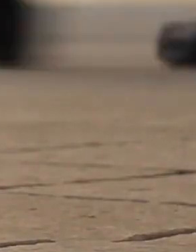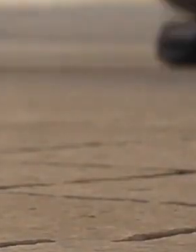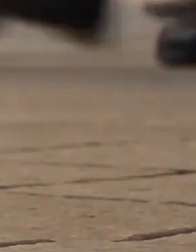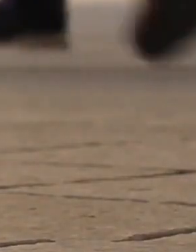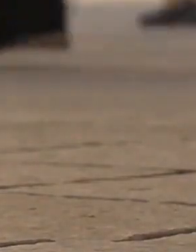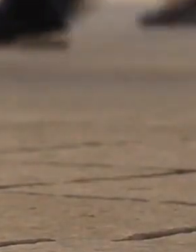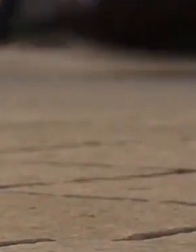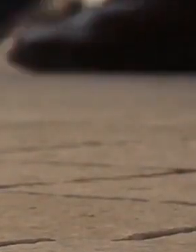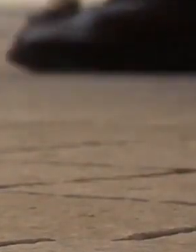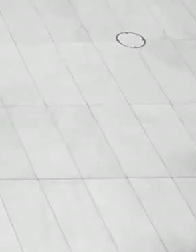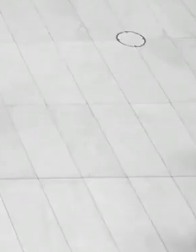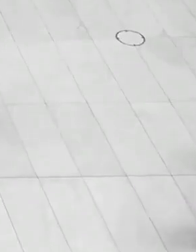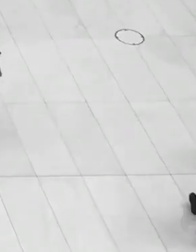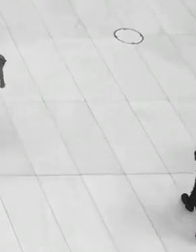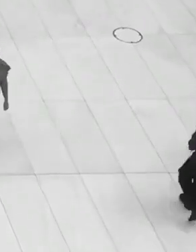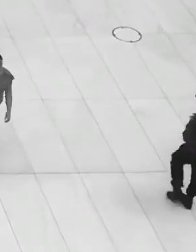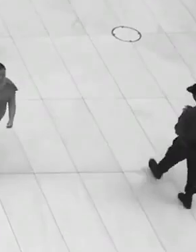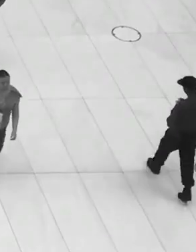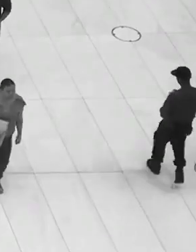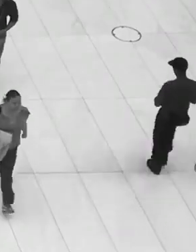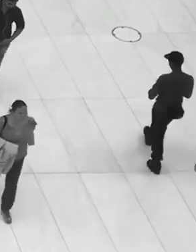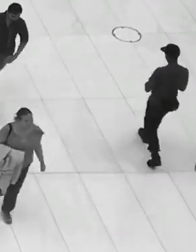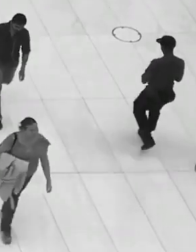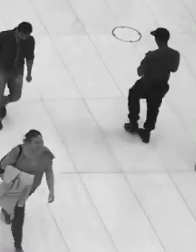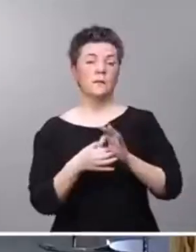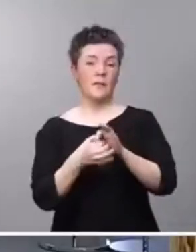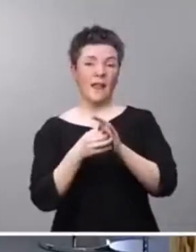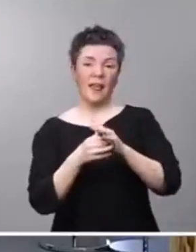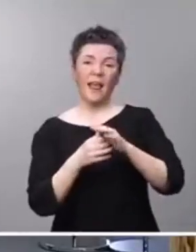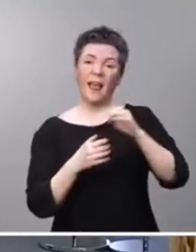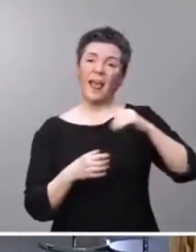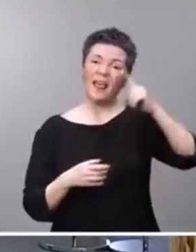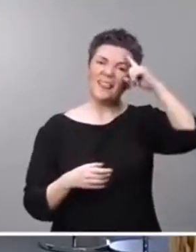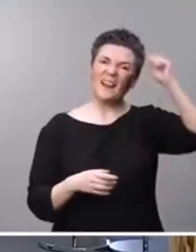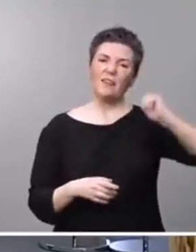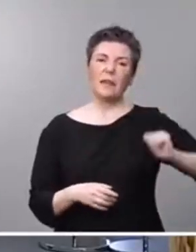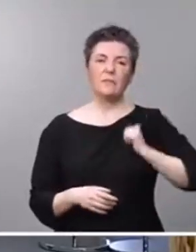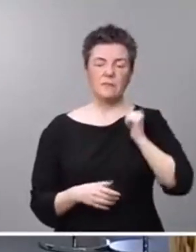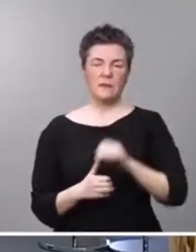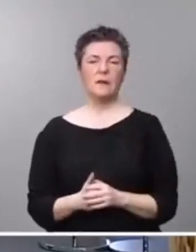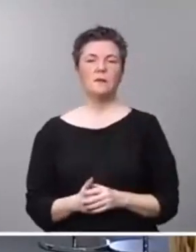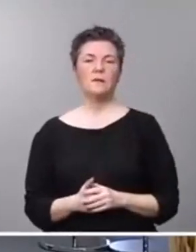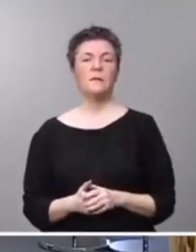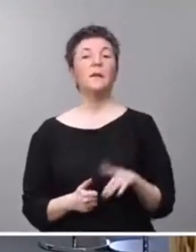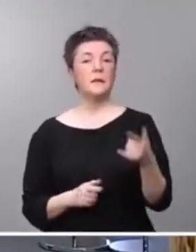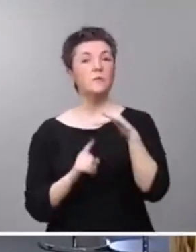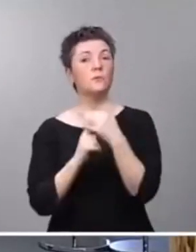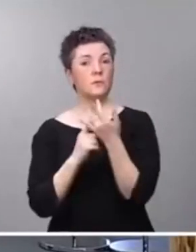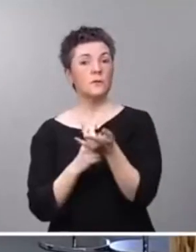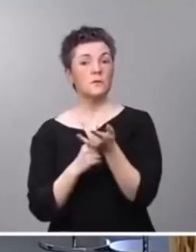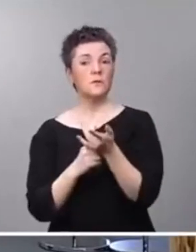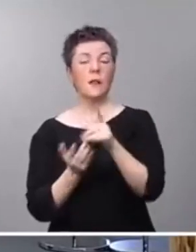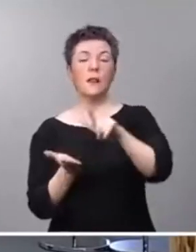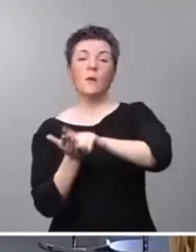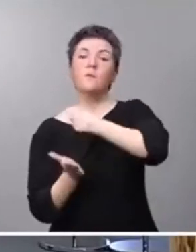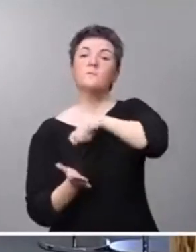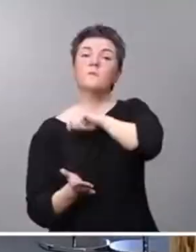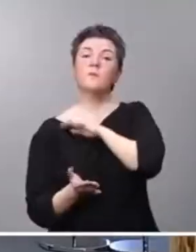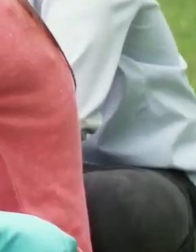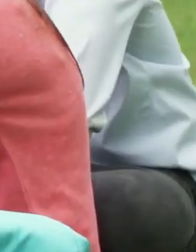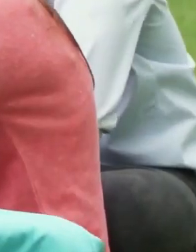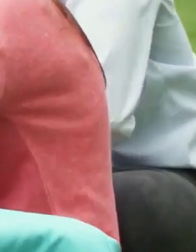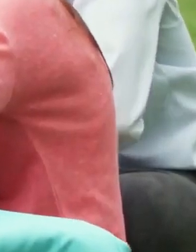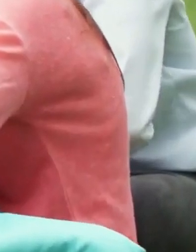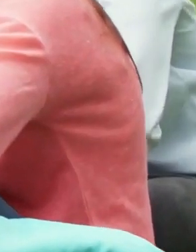y que entienda a los españoles. La vicepresidenta de Gobierno, Nadia Calviño, ha hecho hincapié en que hasta el 15% del